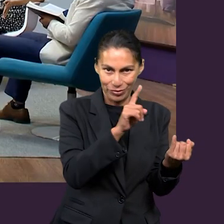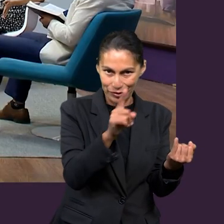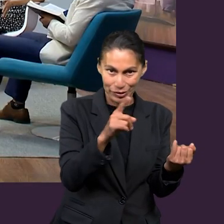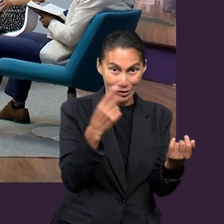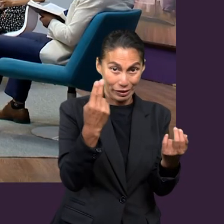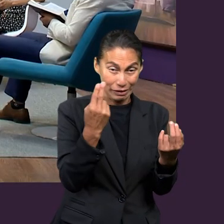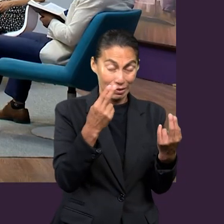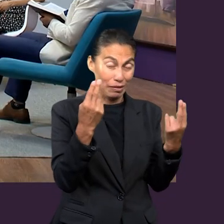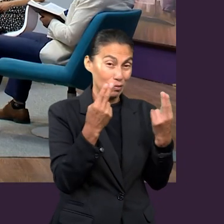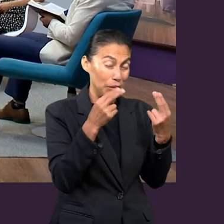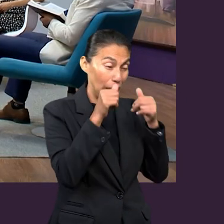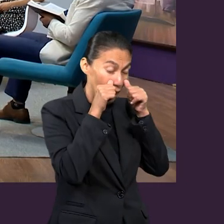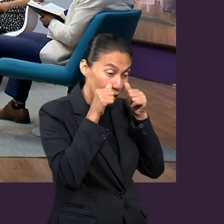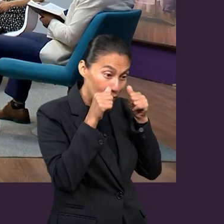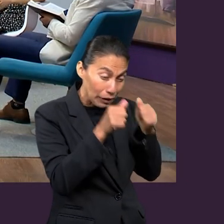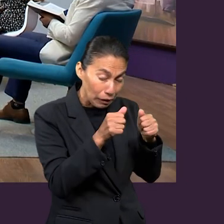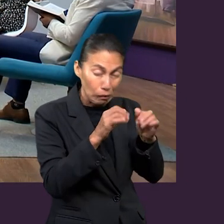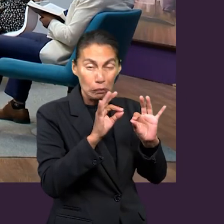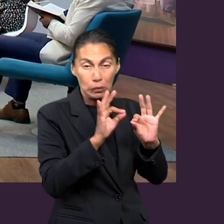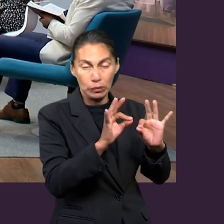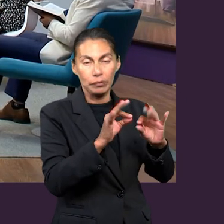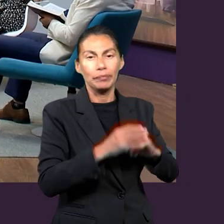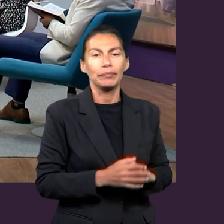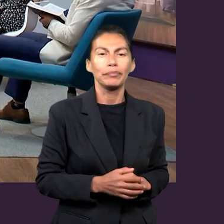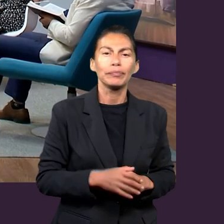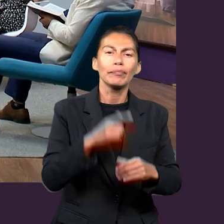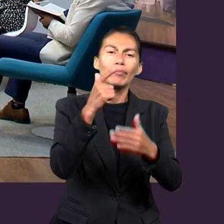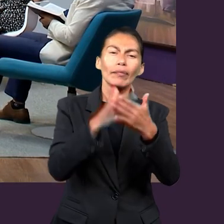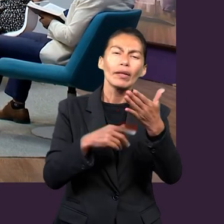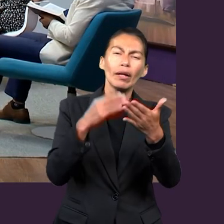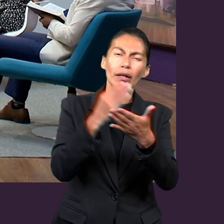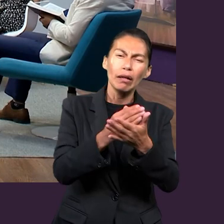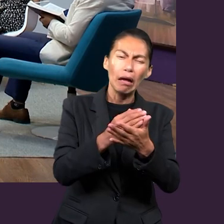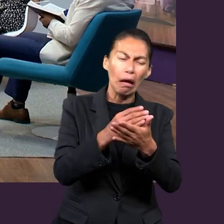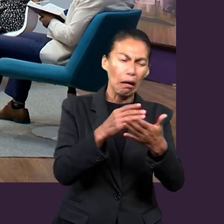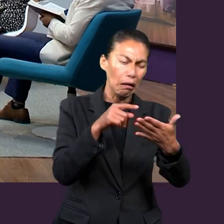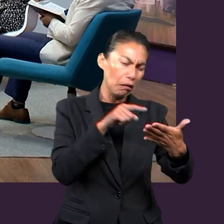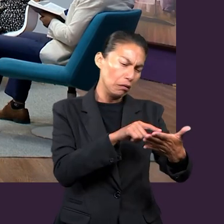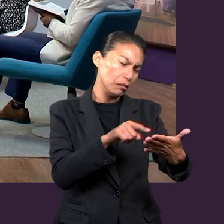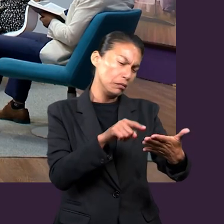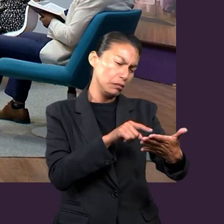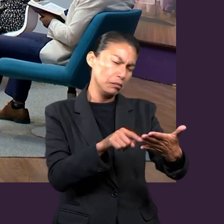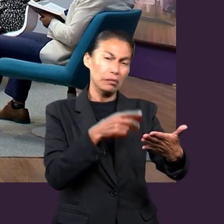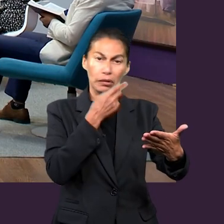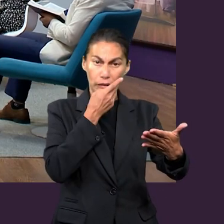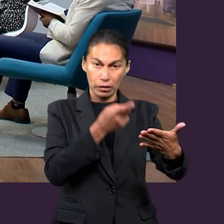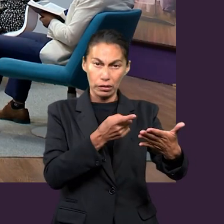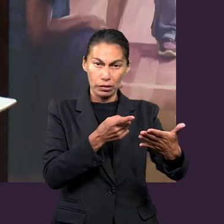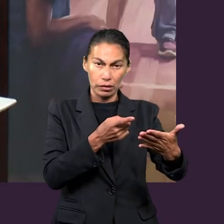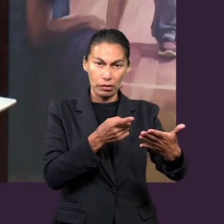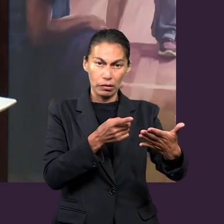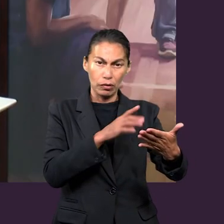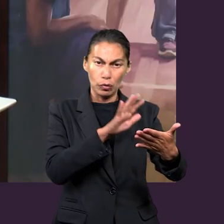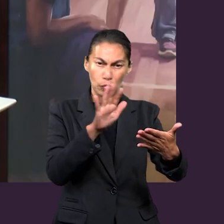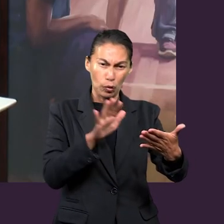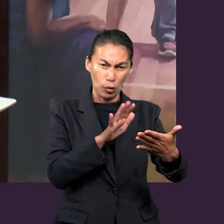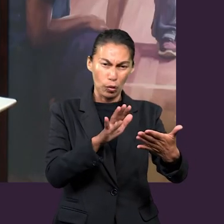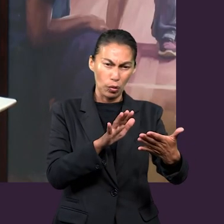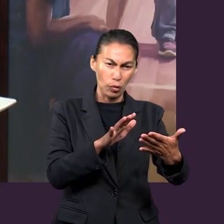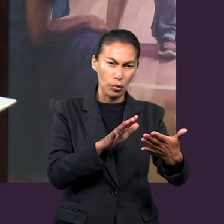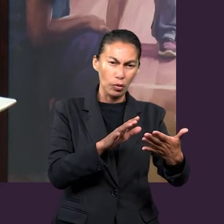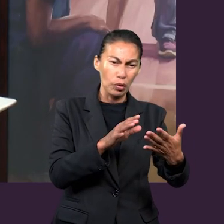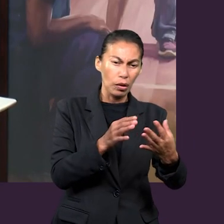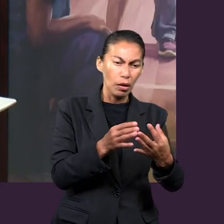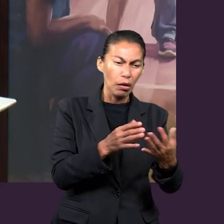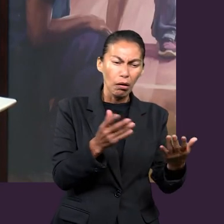Pero exactamente. Exacto, hay que tener mucho ojo con eso. Y en la lección hay una tablita que llama mucho mi atención para poner los puntos principales en